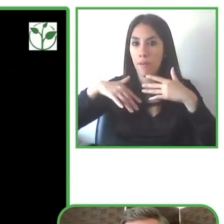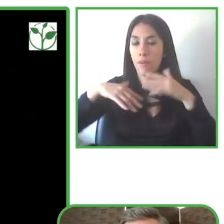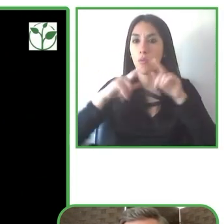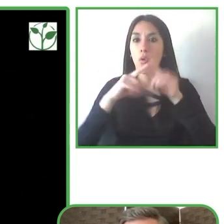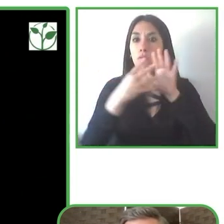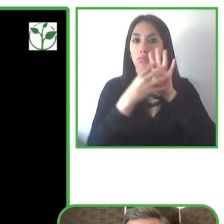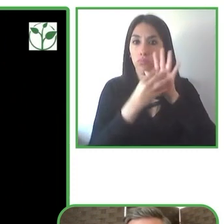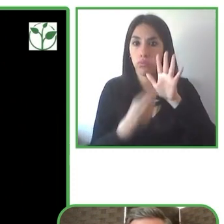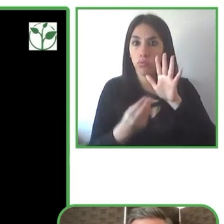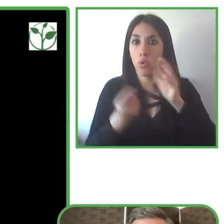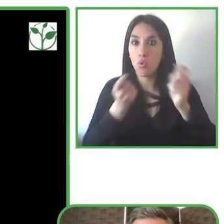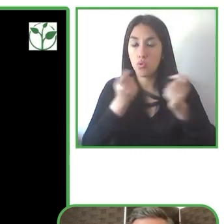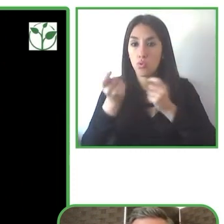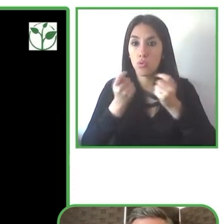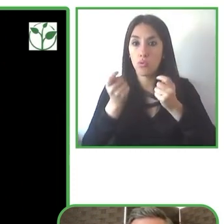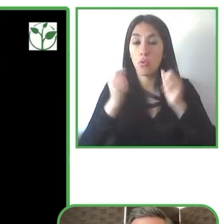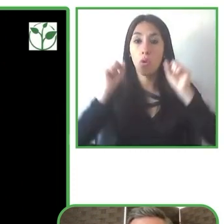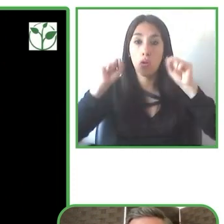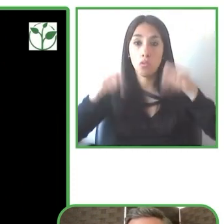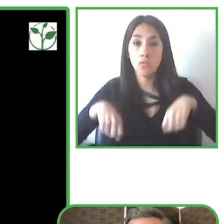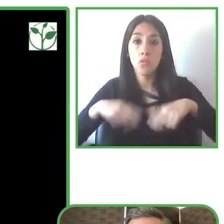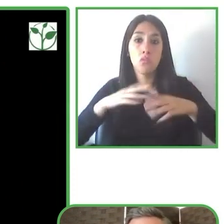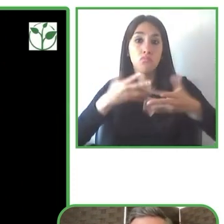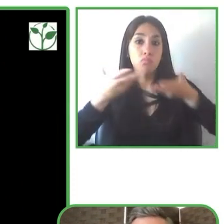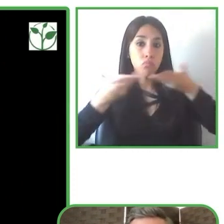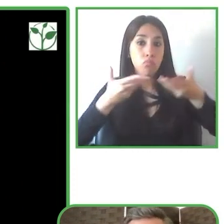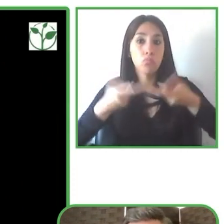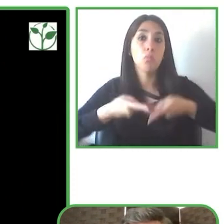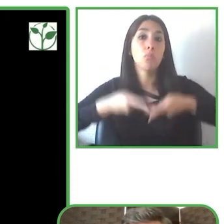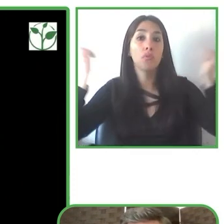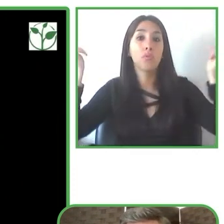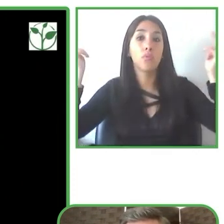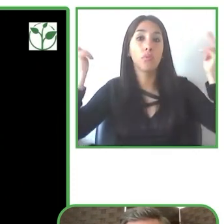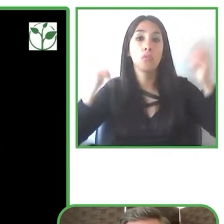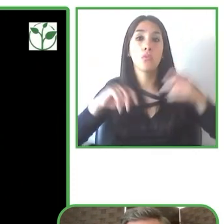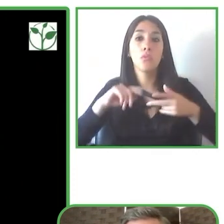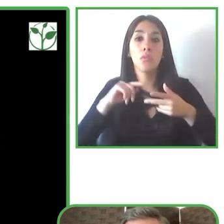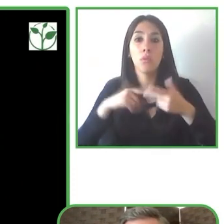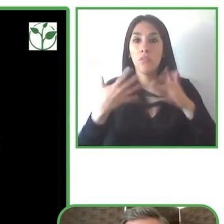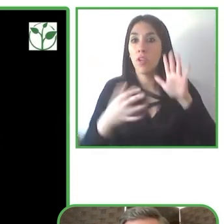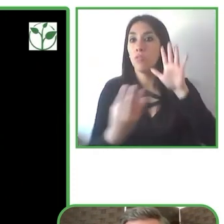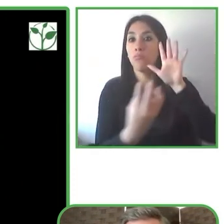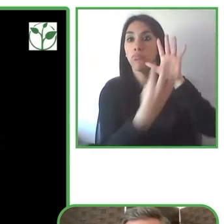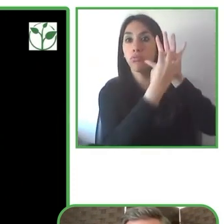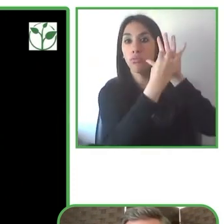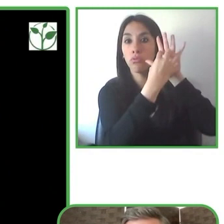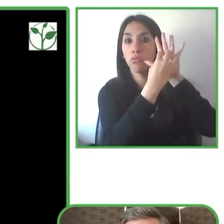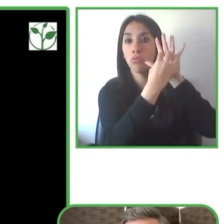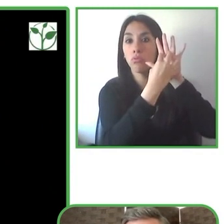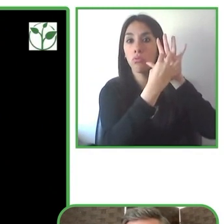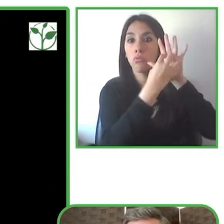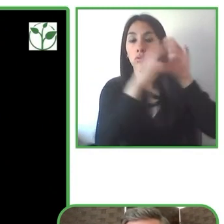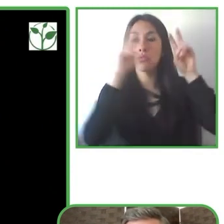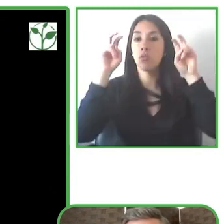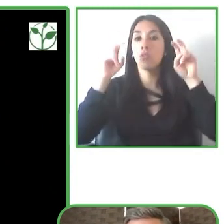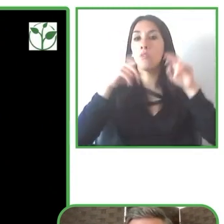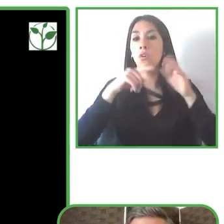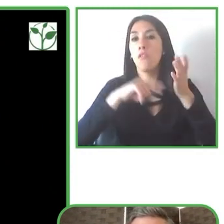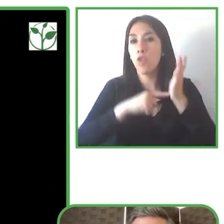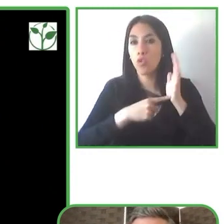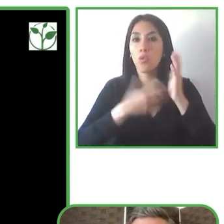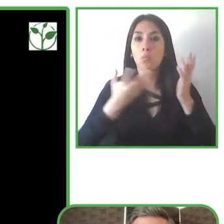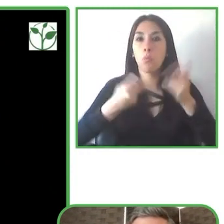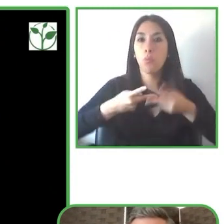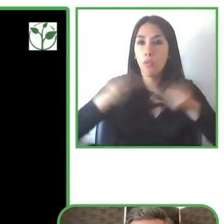públicas puede ser en la marca en las campañas publicitarias también en las imágenes puede estar en